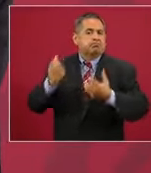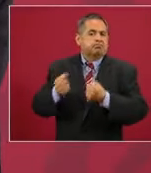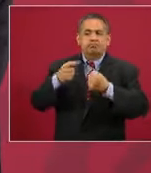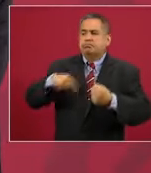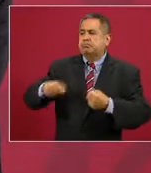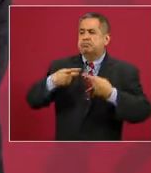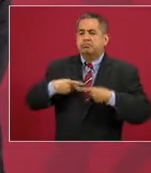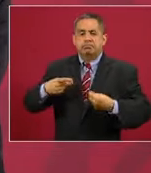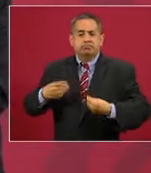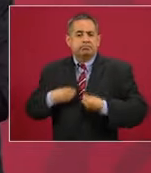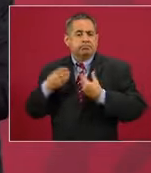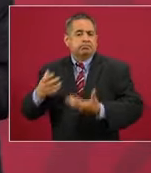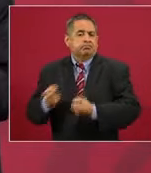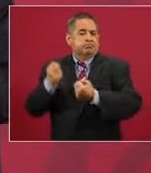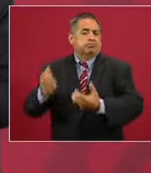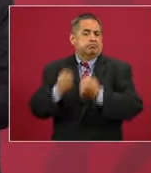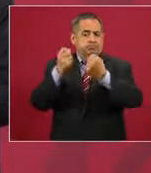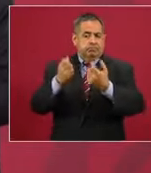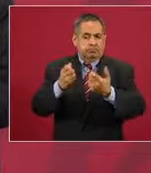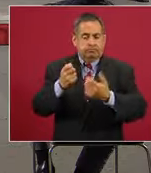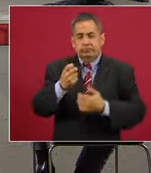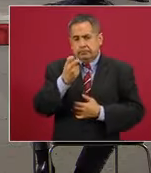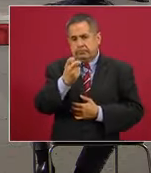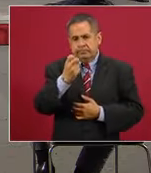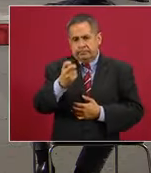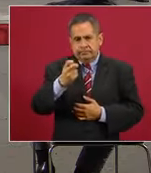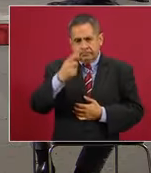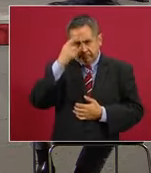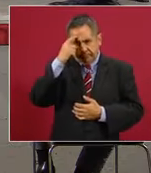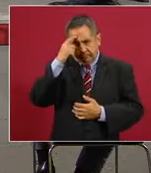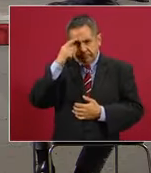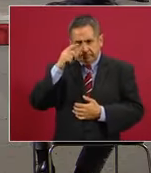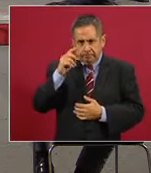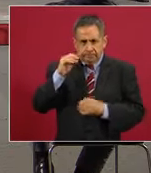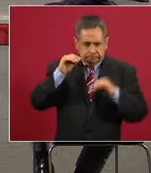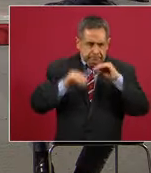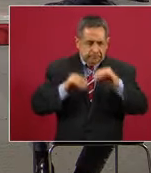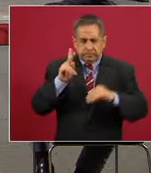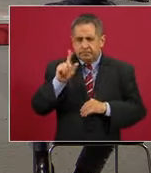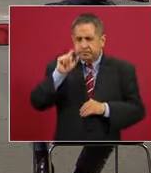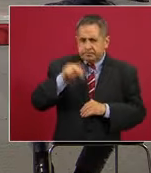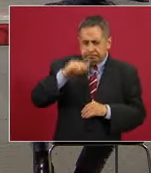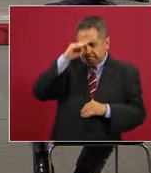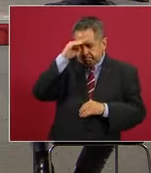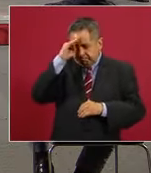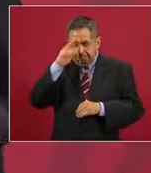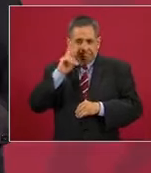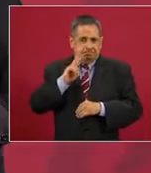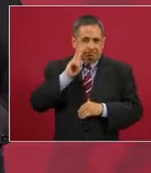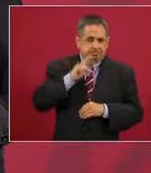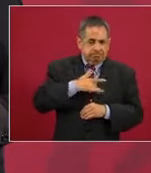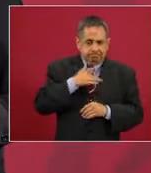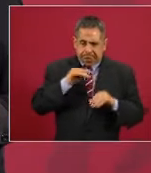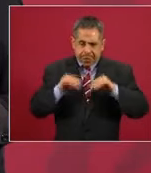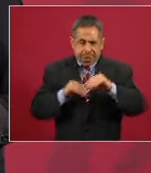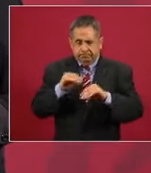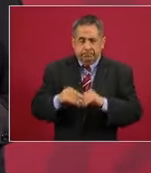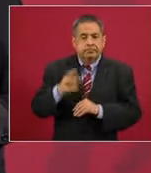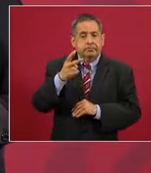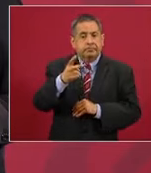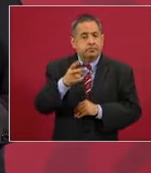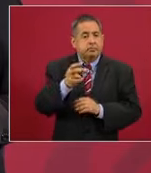vidas. Todo esto lo estamos analizando, aplicando y esto va